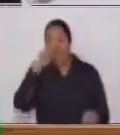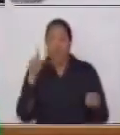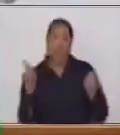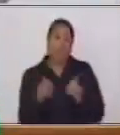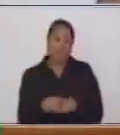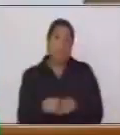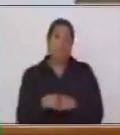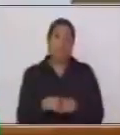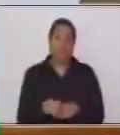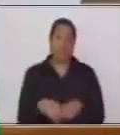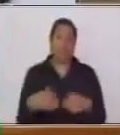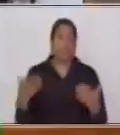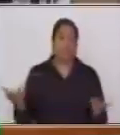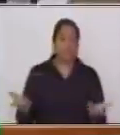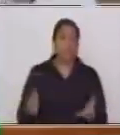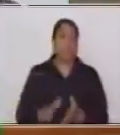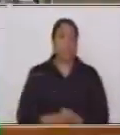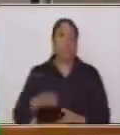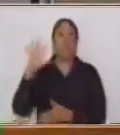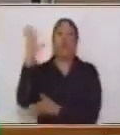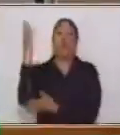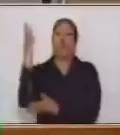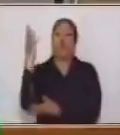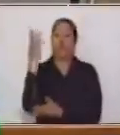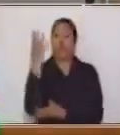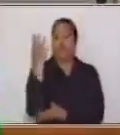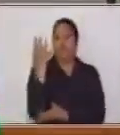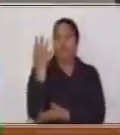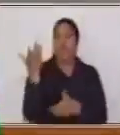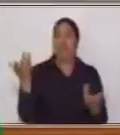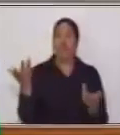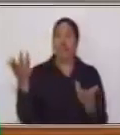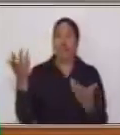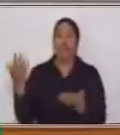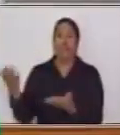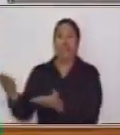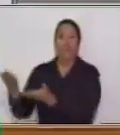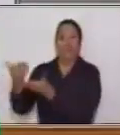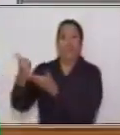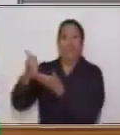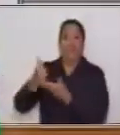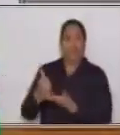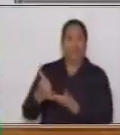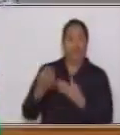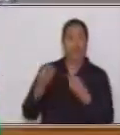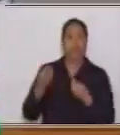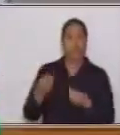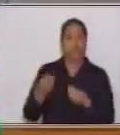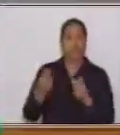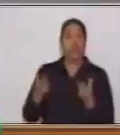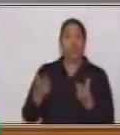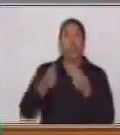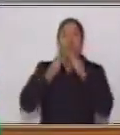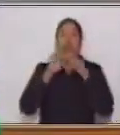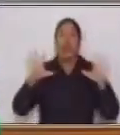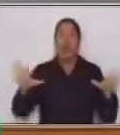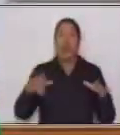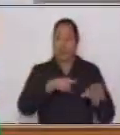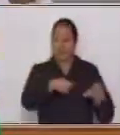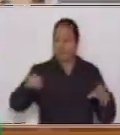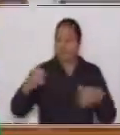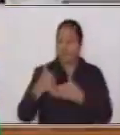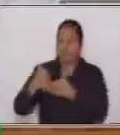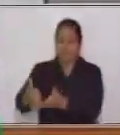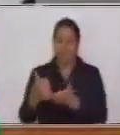También, los árboles les sirven mucho a los animales, pues son su casa.